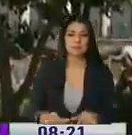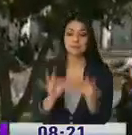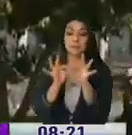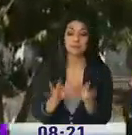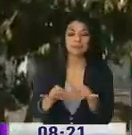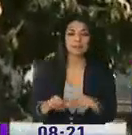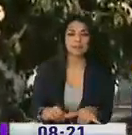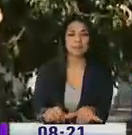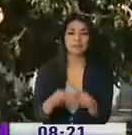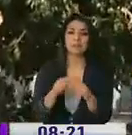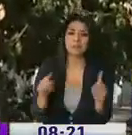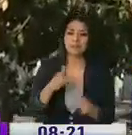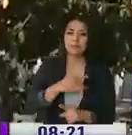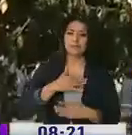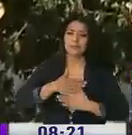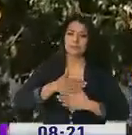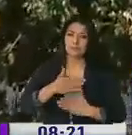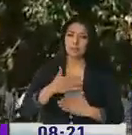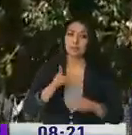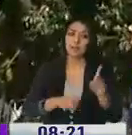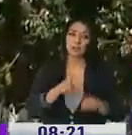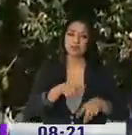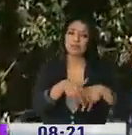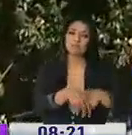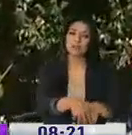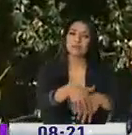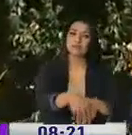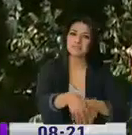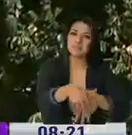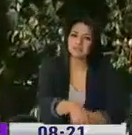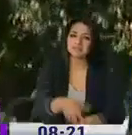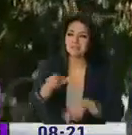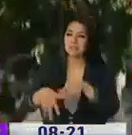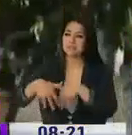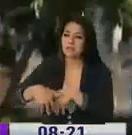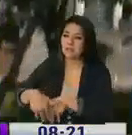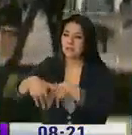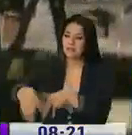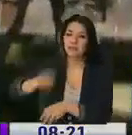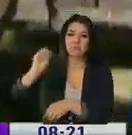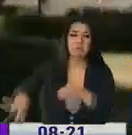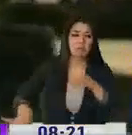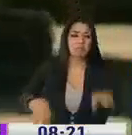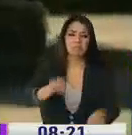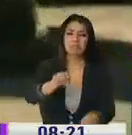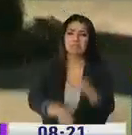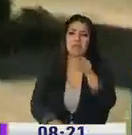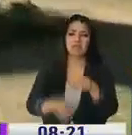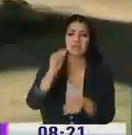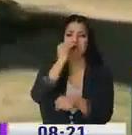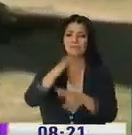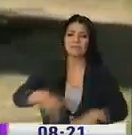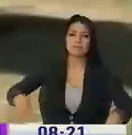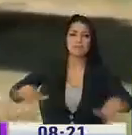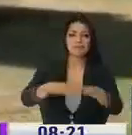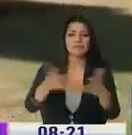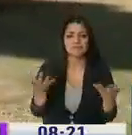lastimosamente hay manifestaciones y gente que viene y daña las plantas y eso nos